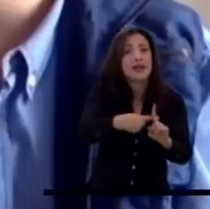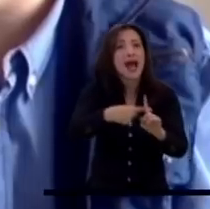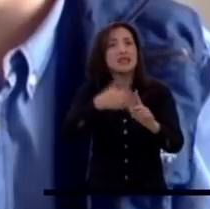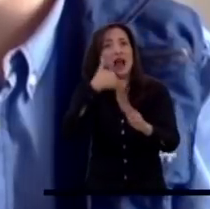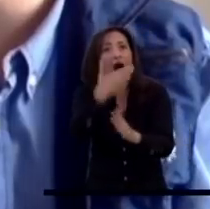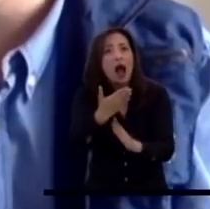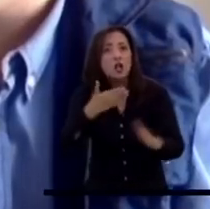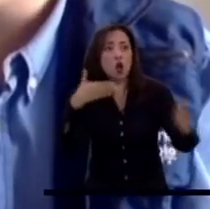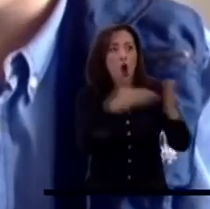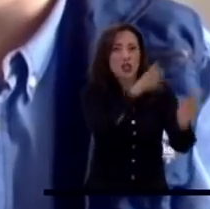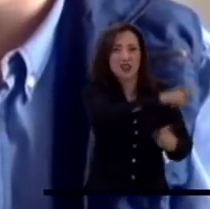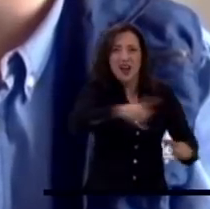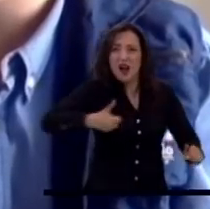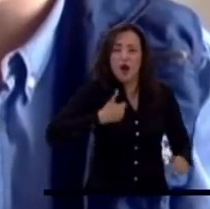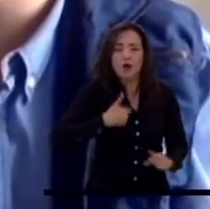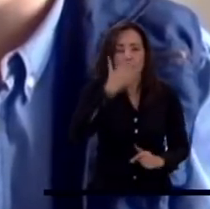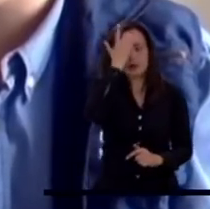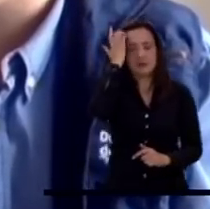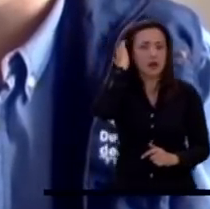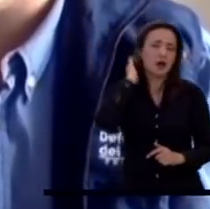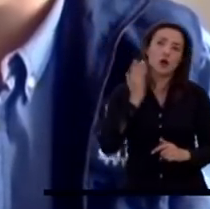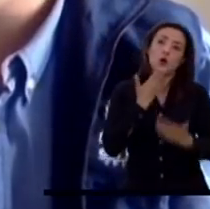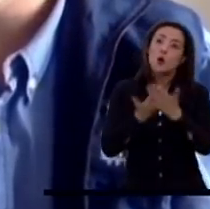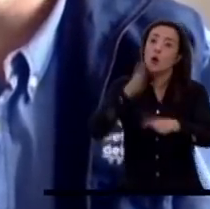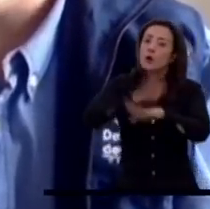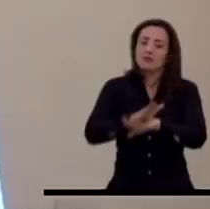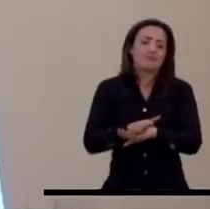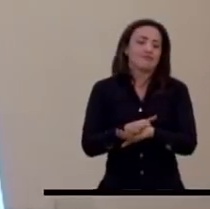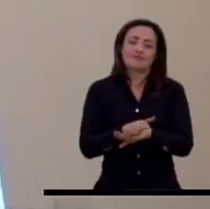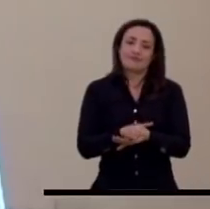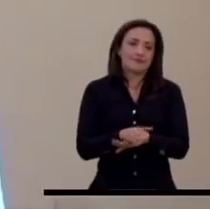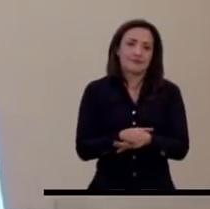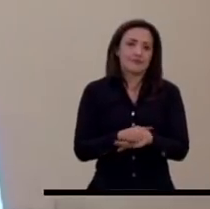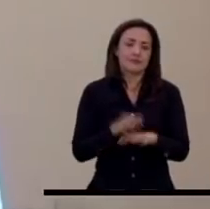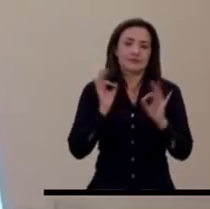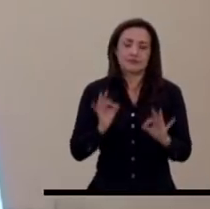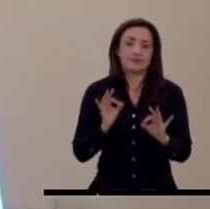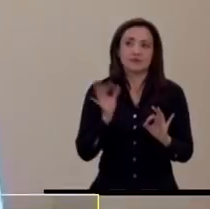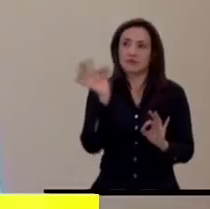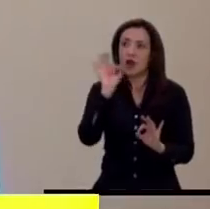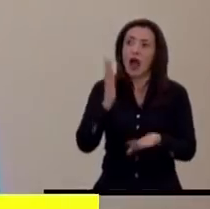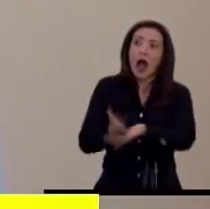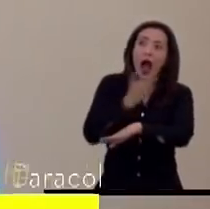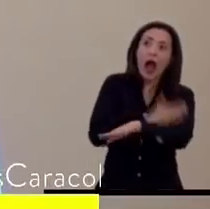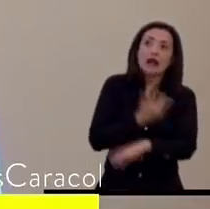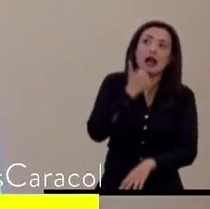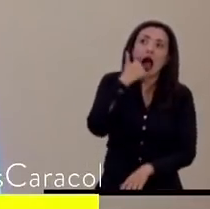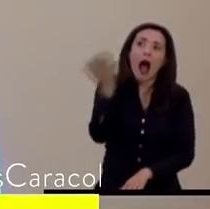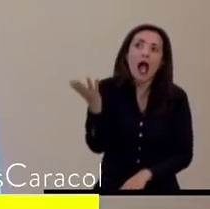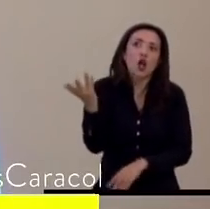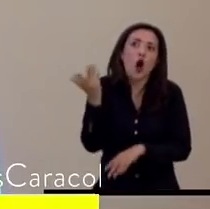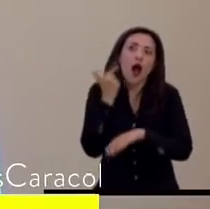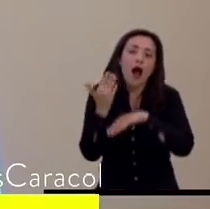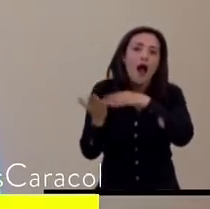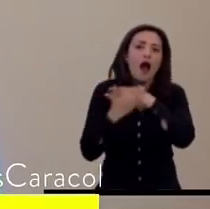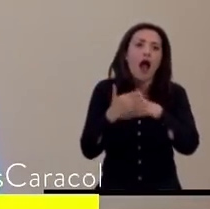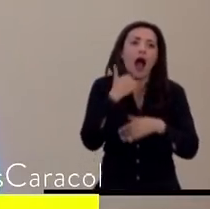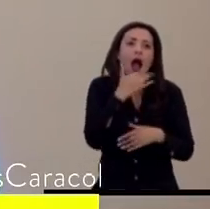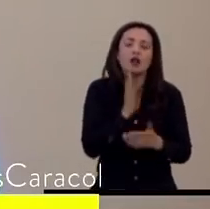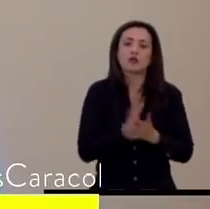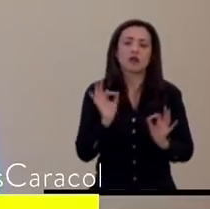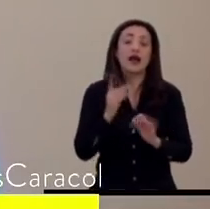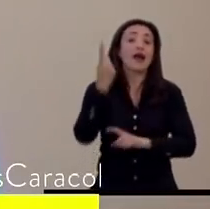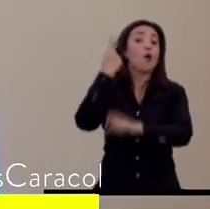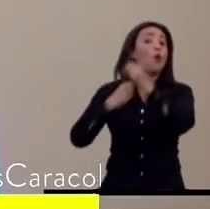Daniela, muy buenas tardes. No, frente a estos hechos en particular no teníamos ningún indicio sobre su ocurrencia. Lo que sí es que el año